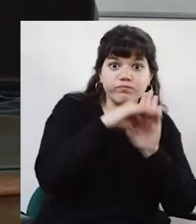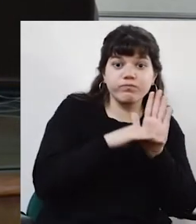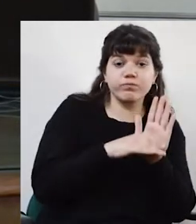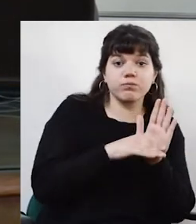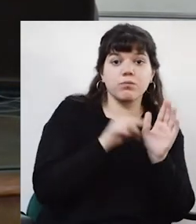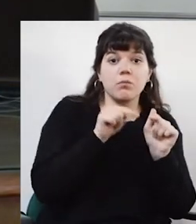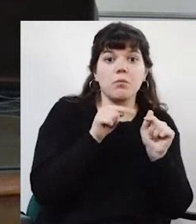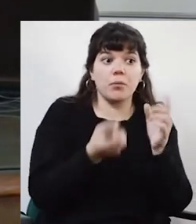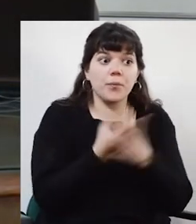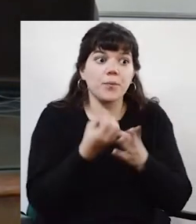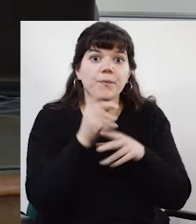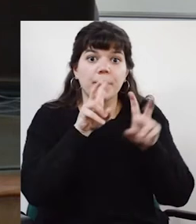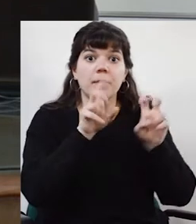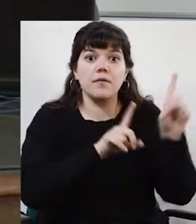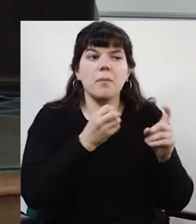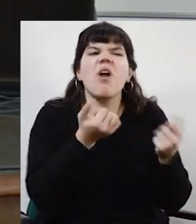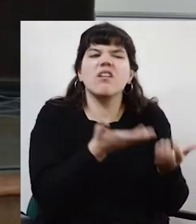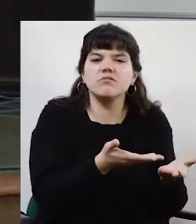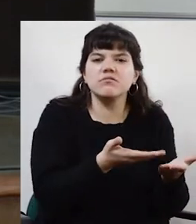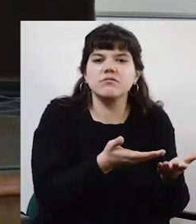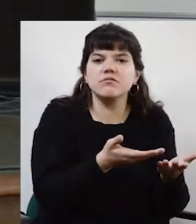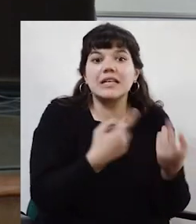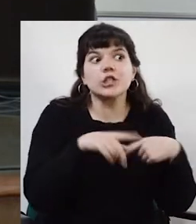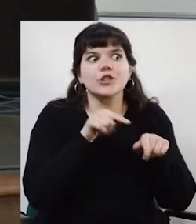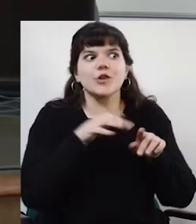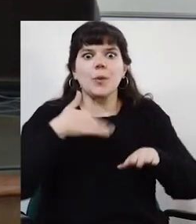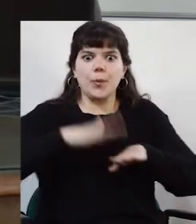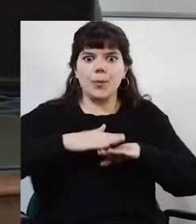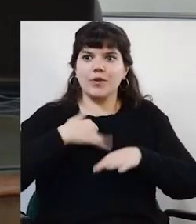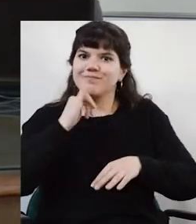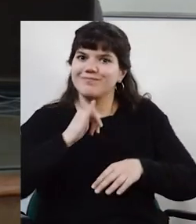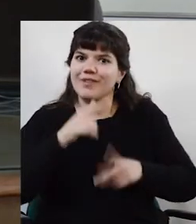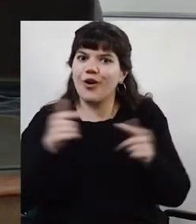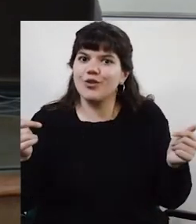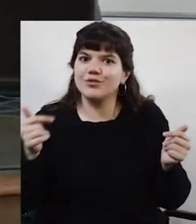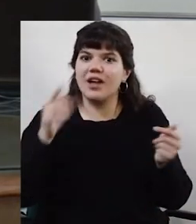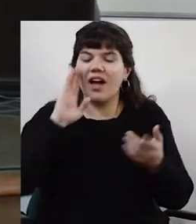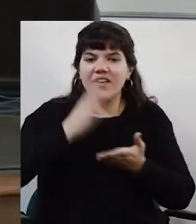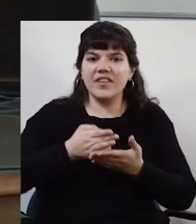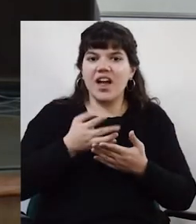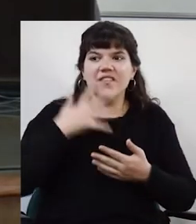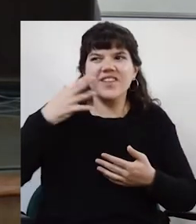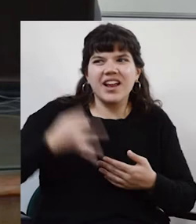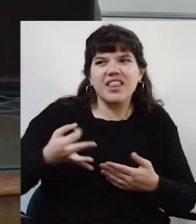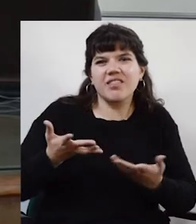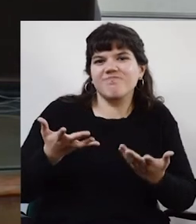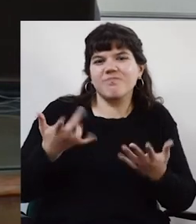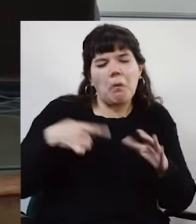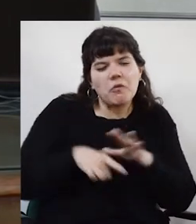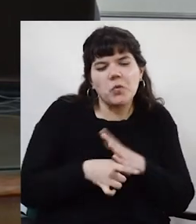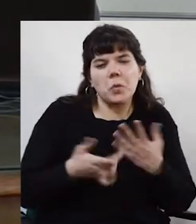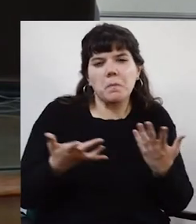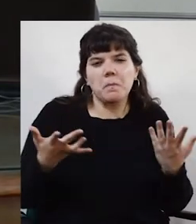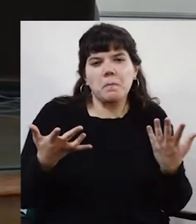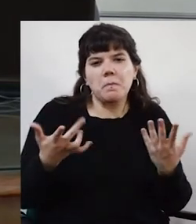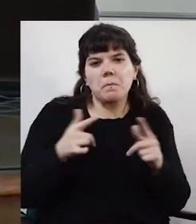nuclea a todas estas universidades, bueno, pero decime qué hacen, y cuando vos te pones a contar las cosas que hacen, en realidad lo que hay atrás es como